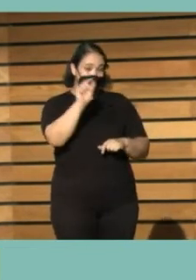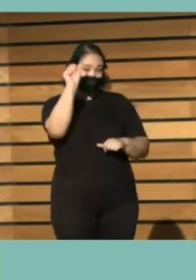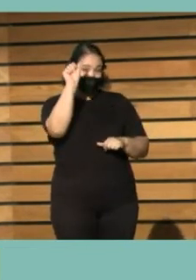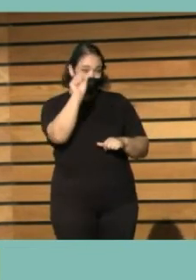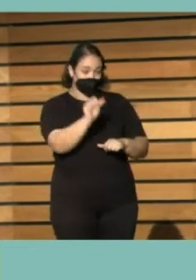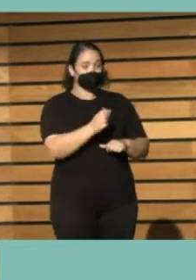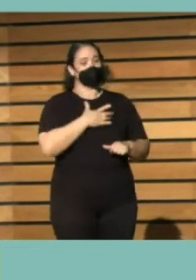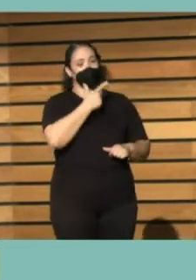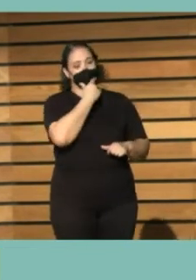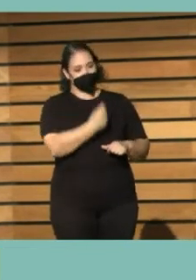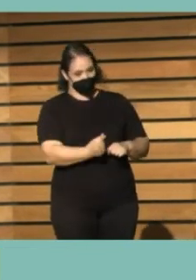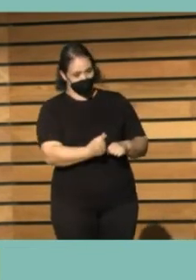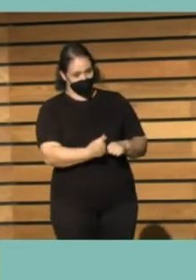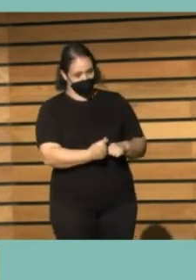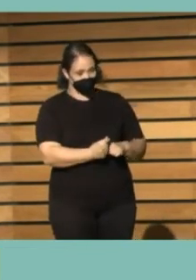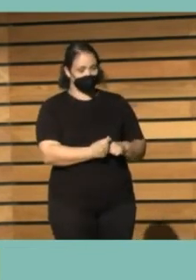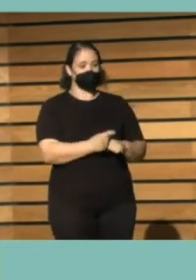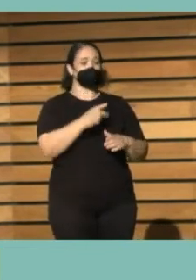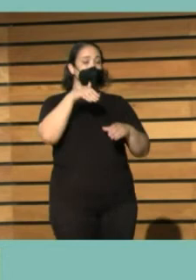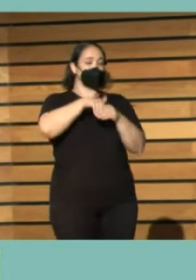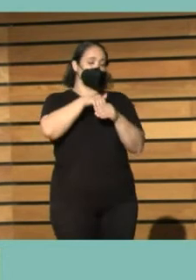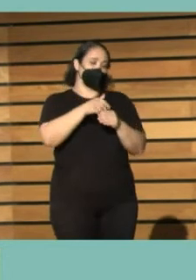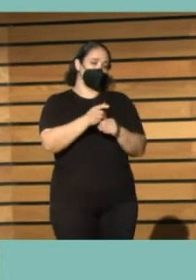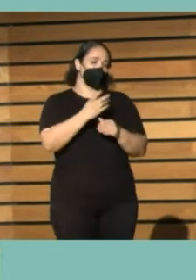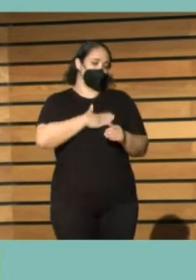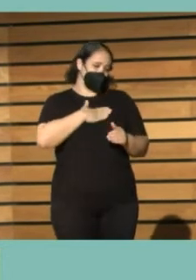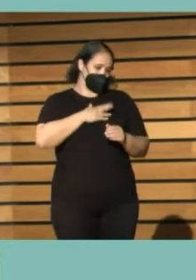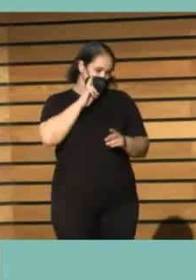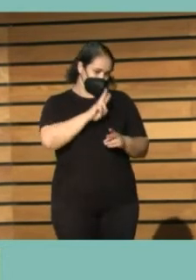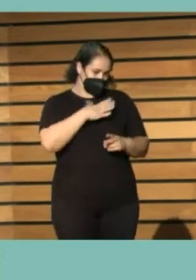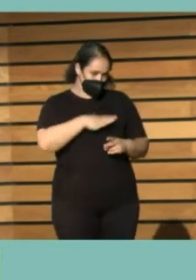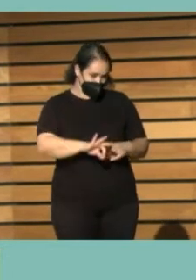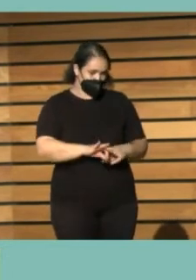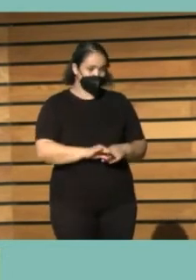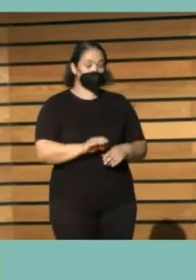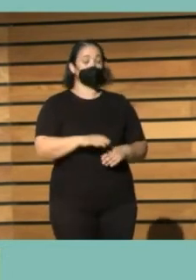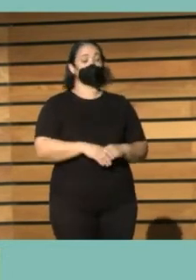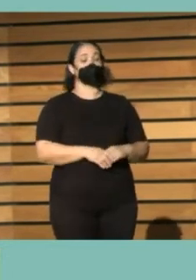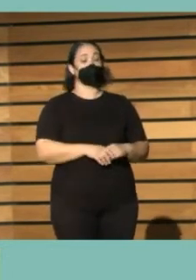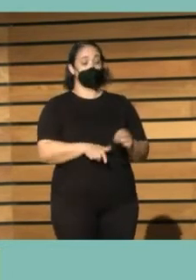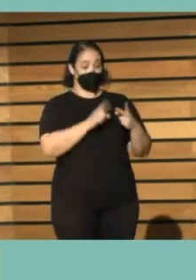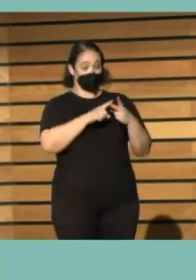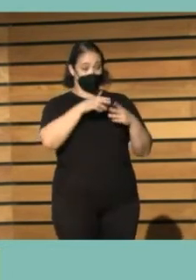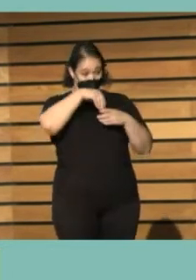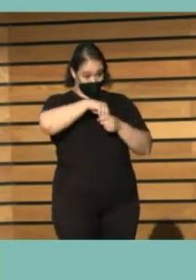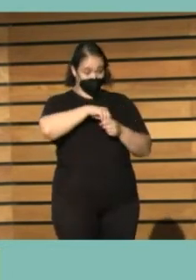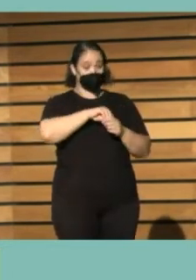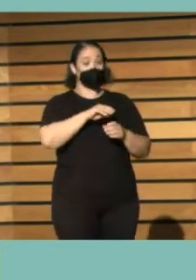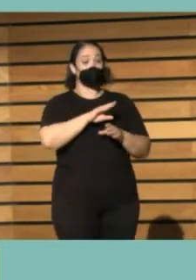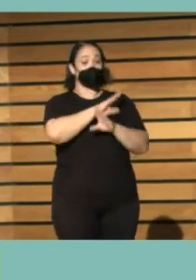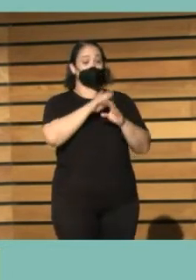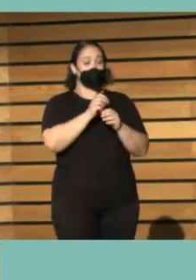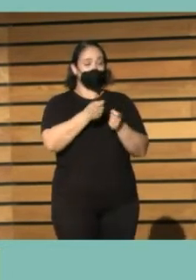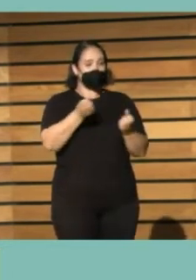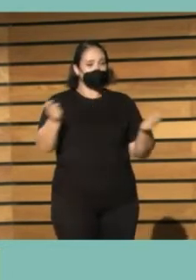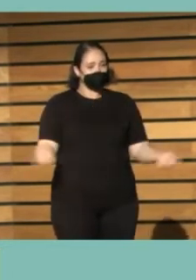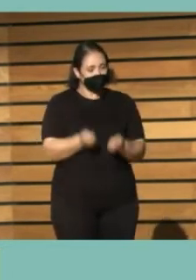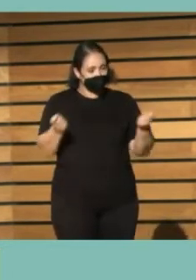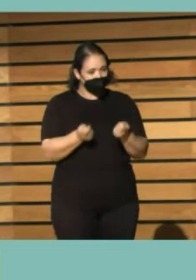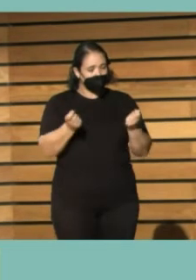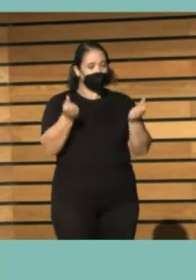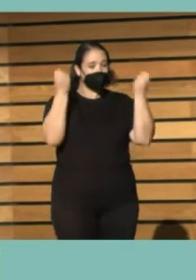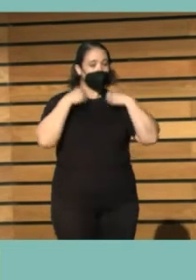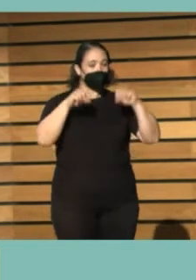recuperación de los contenidos. Por último, se pretende también difundir recomendaciones y buenas